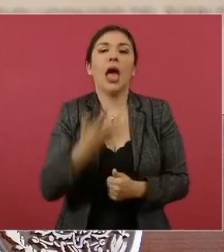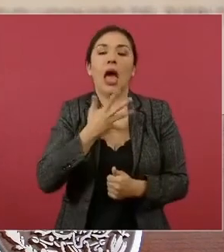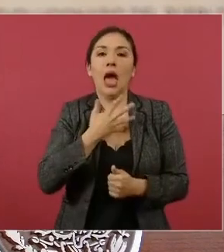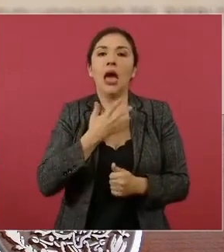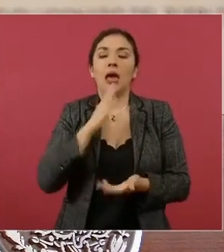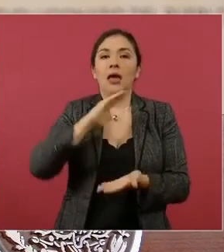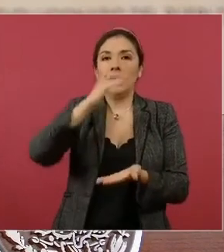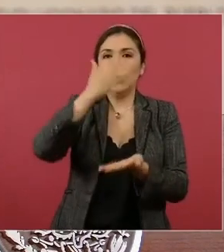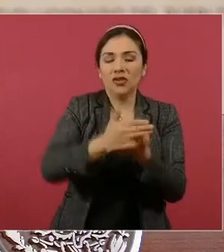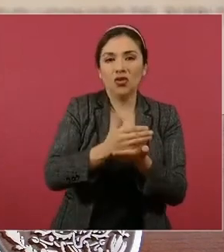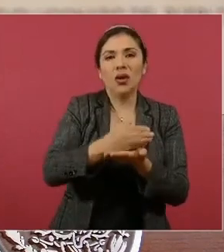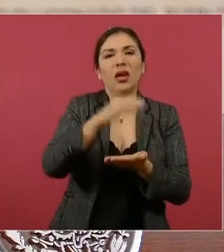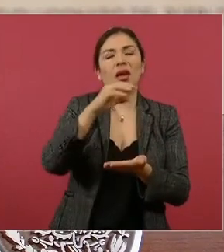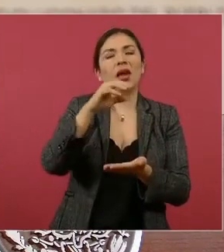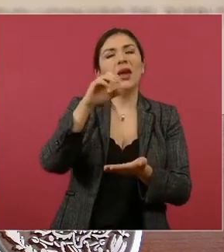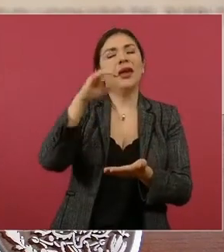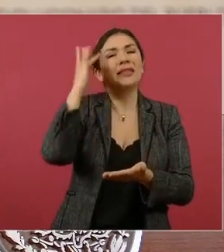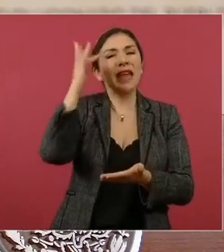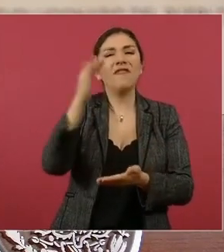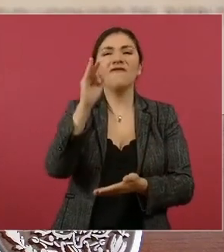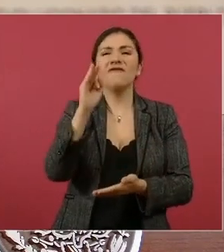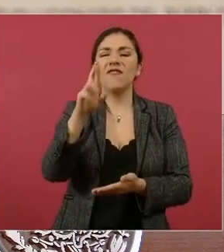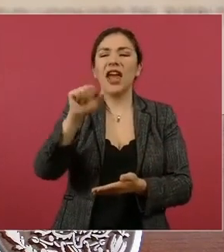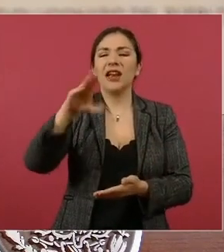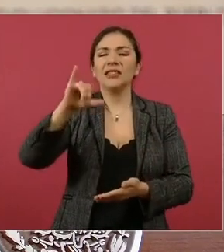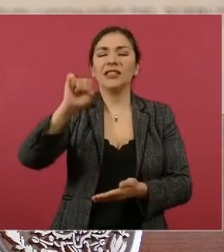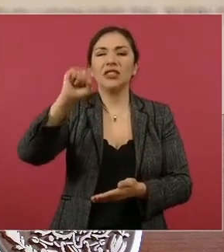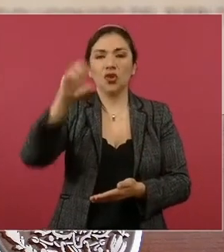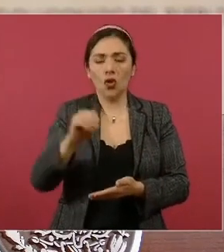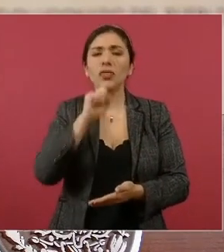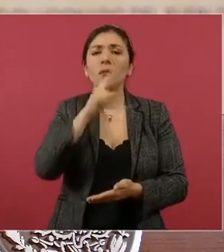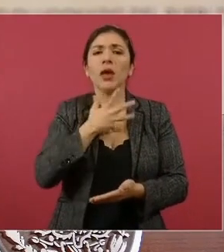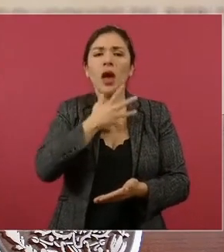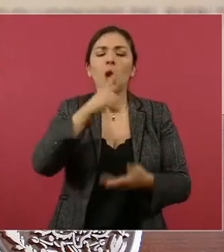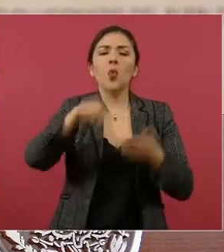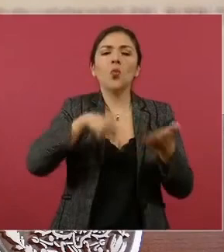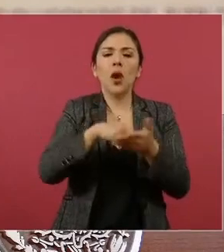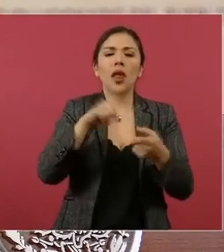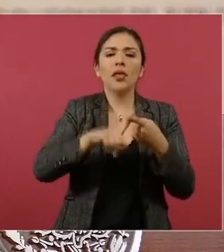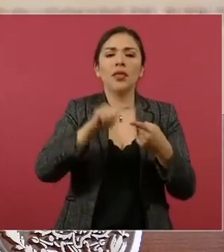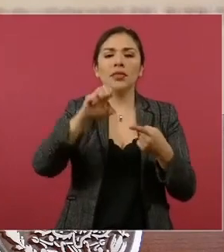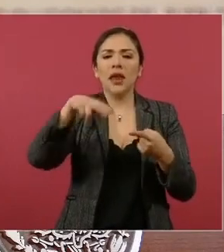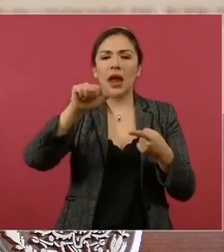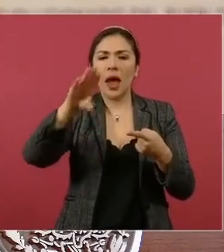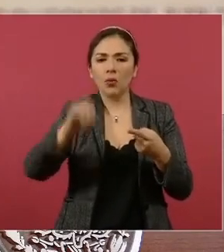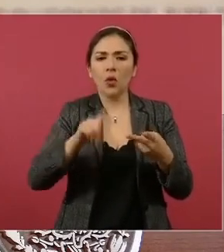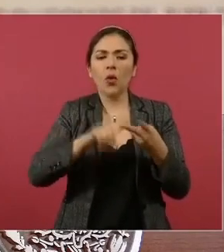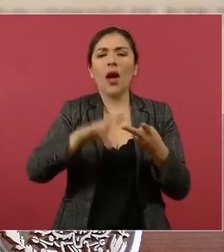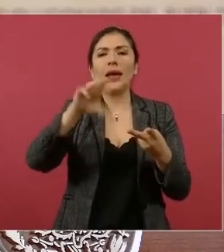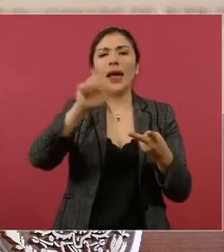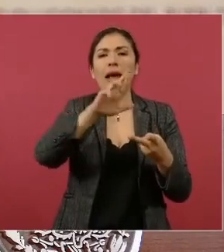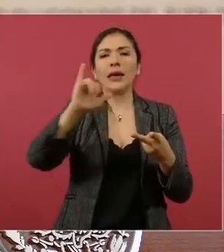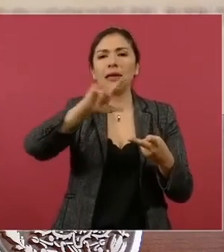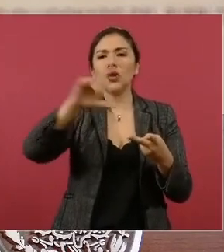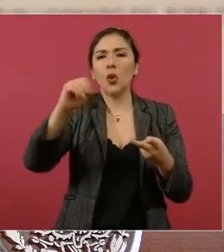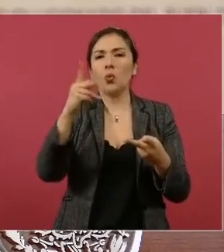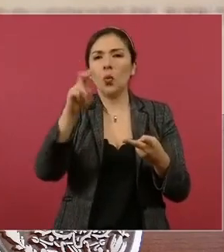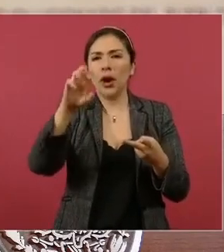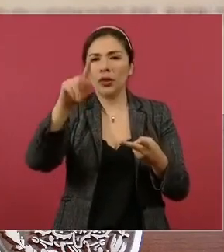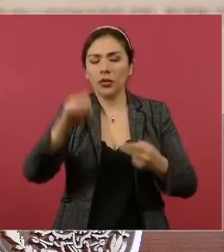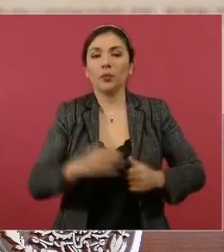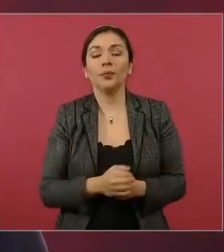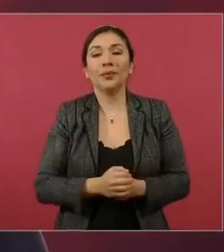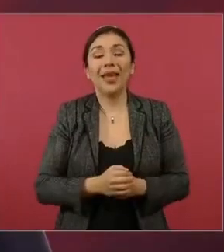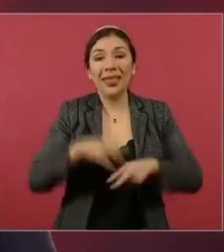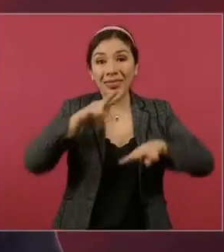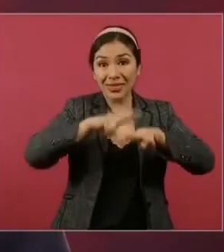San Francisco de Campeche. También se contará con el Paraderos en Tenabo, Eselchacán y Carrillo Puerto. Para los